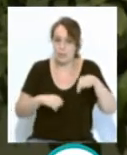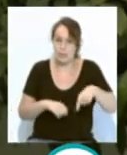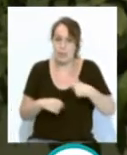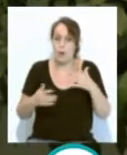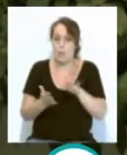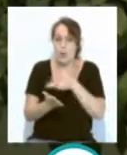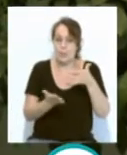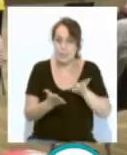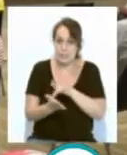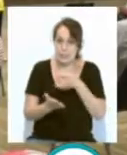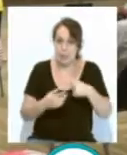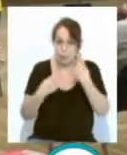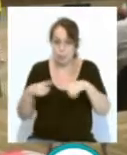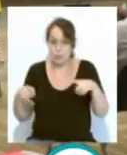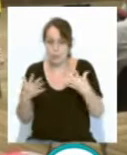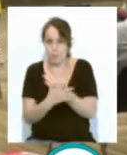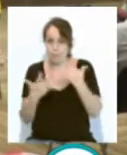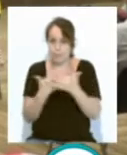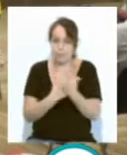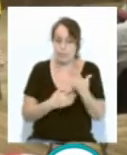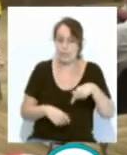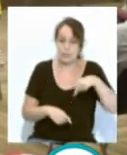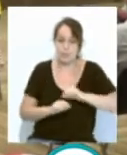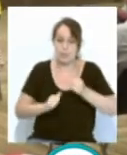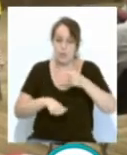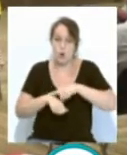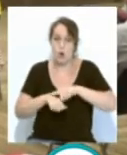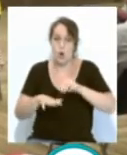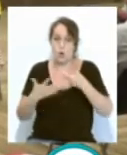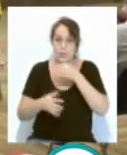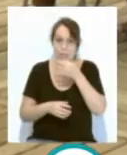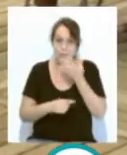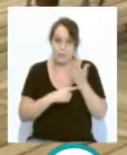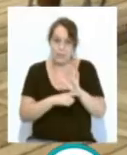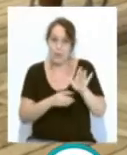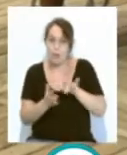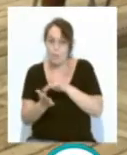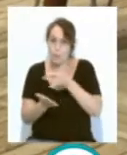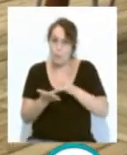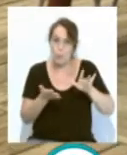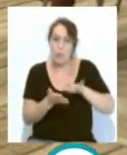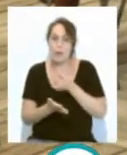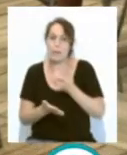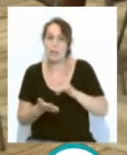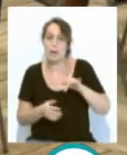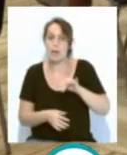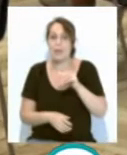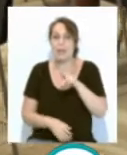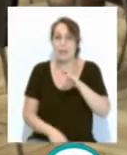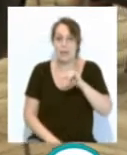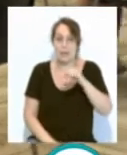de diversos géneros. La cita se inició a las 8 de la tarde con la presentación del poeta y musicólogo José Ramón Tripol.